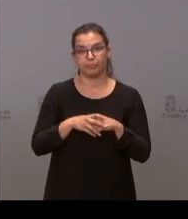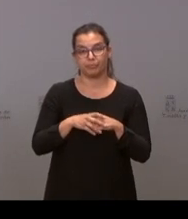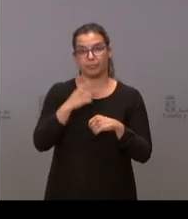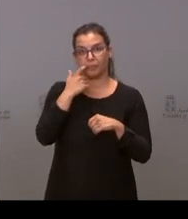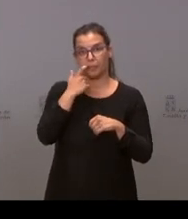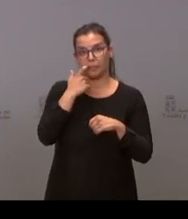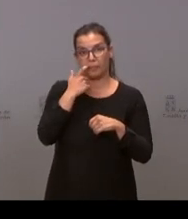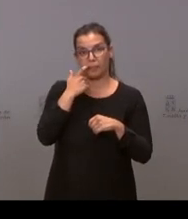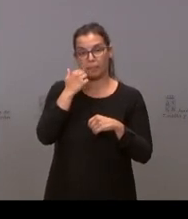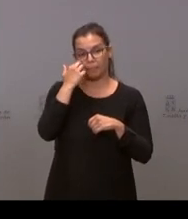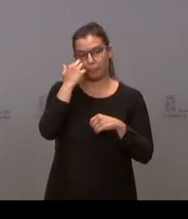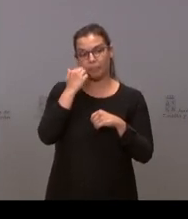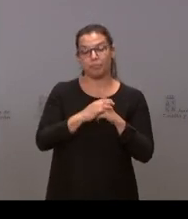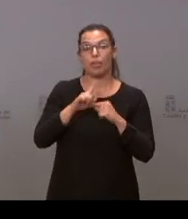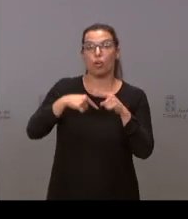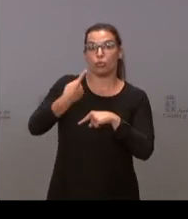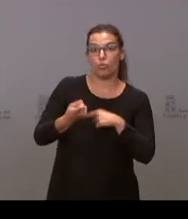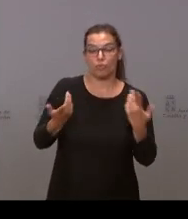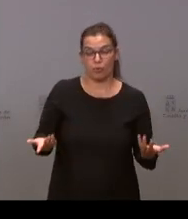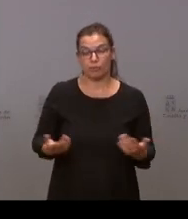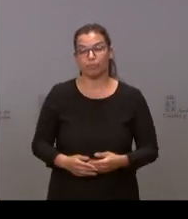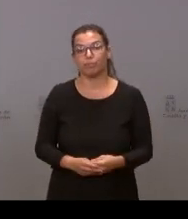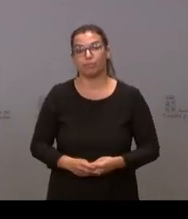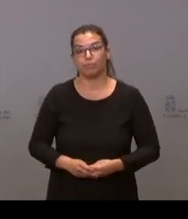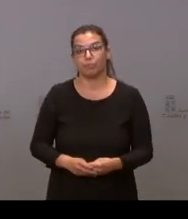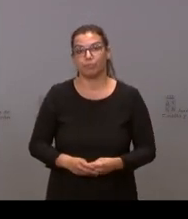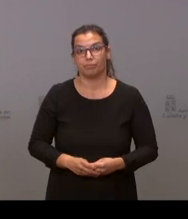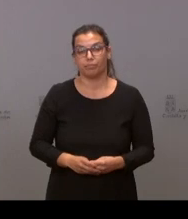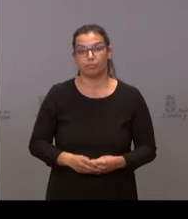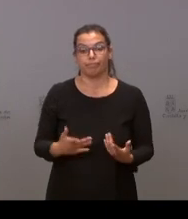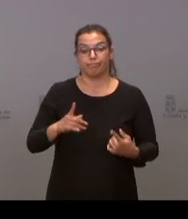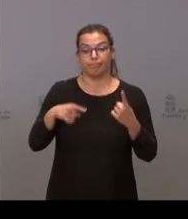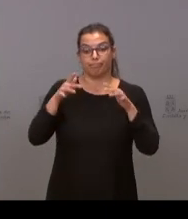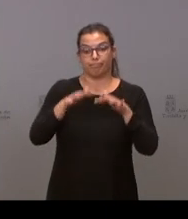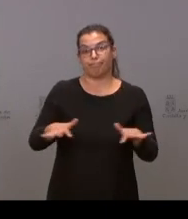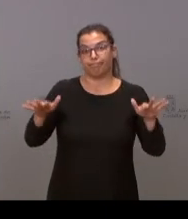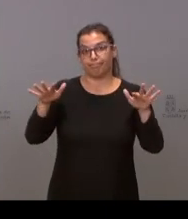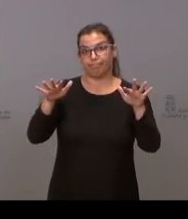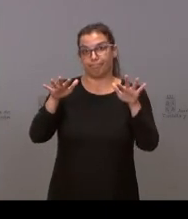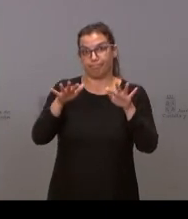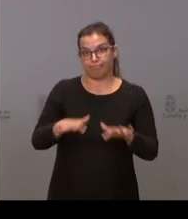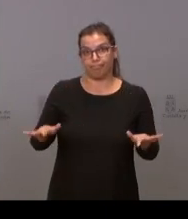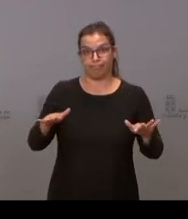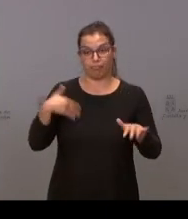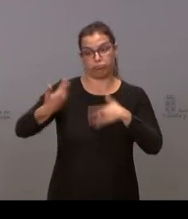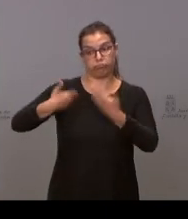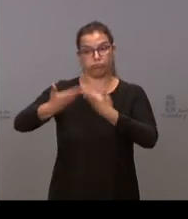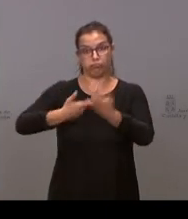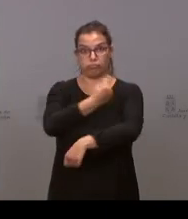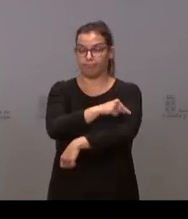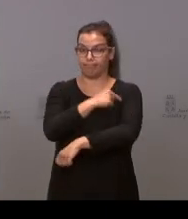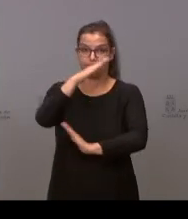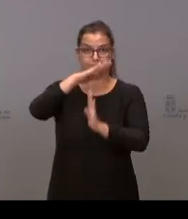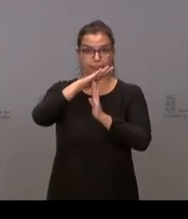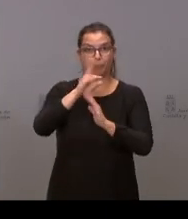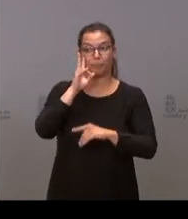Eso lo que ha producido es un enlentecimiento en nuestra campaña de vacunación. Aquí ven la